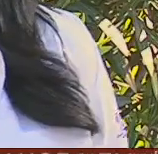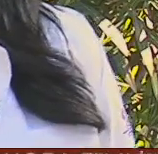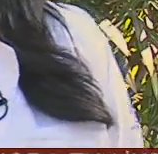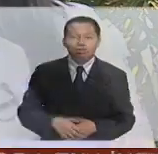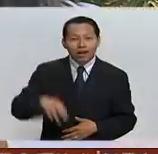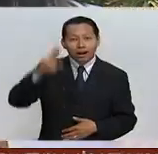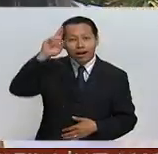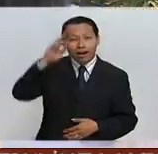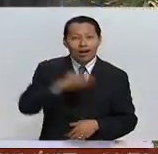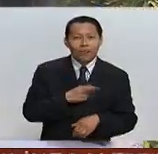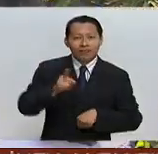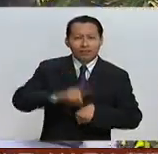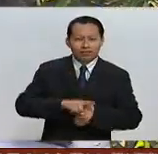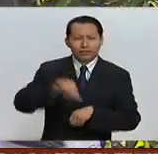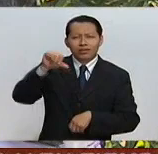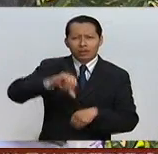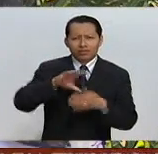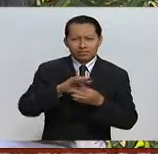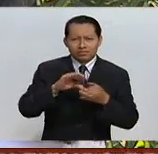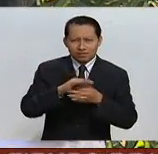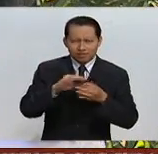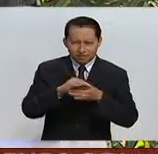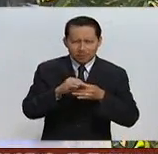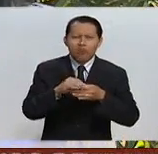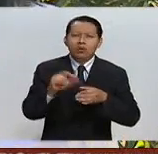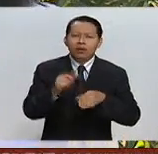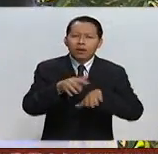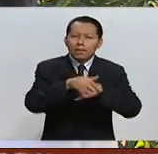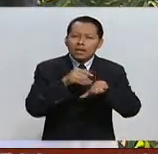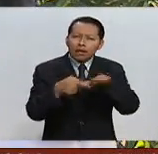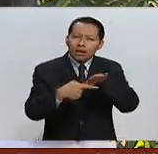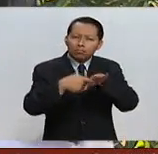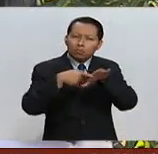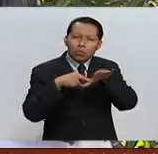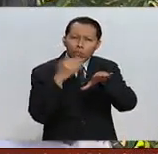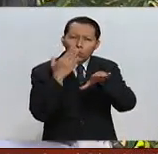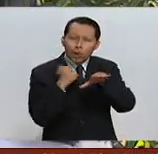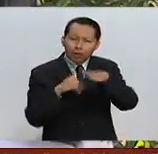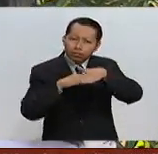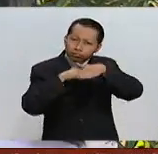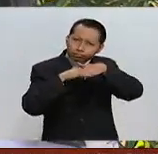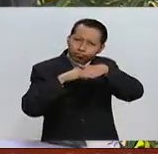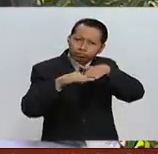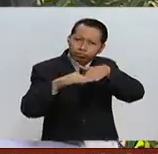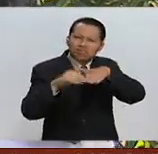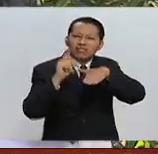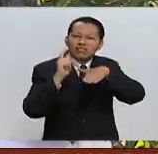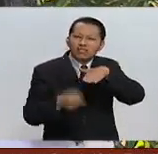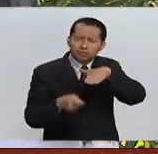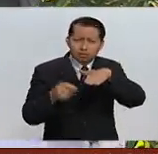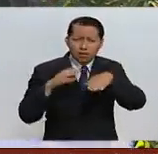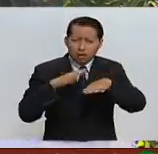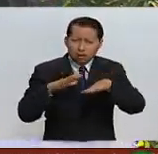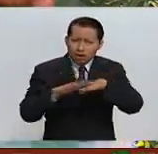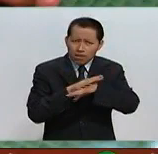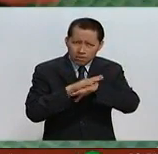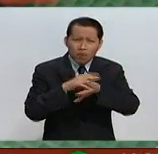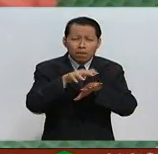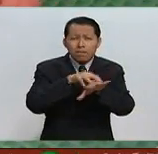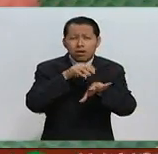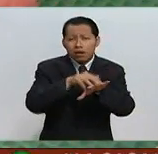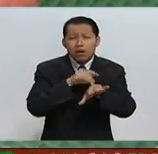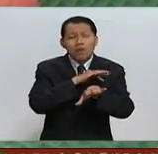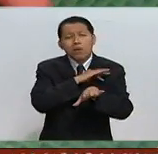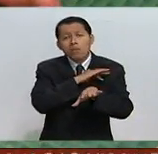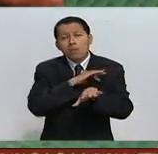Hola, buenos días. El día de hoy hablaremos sobre pie plano. El pie plano es una alteración en la forma del pie que puede ser funcional